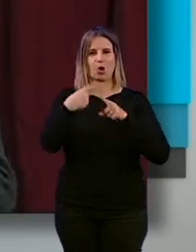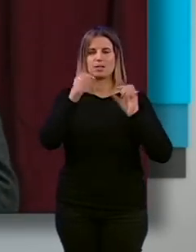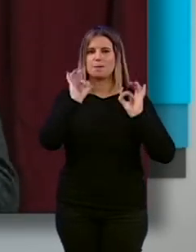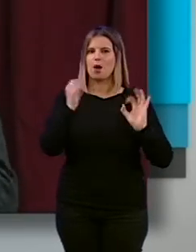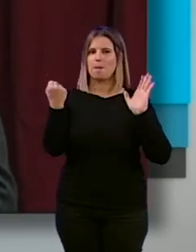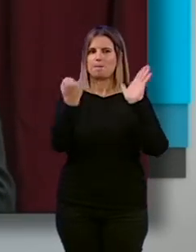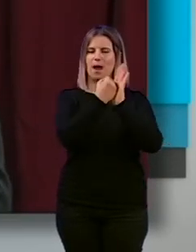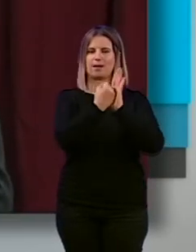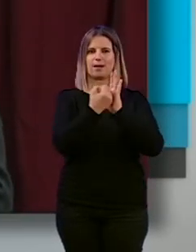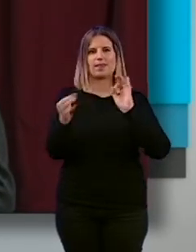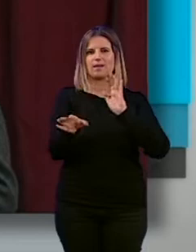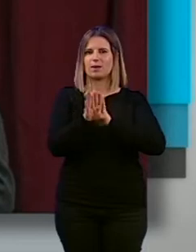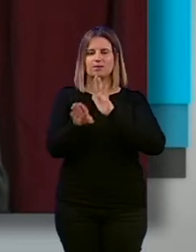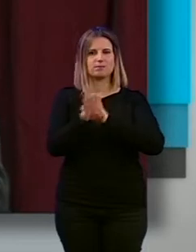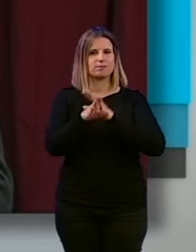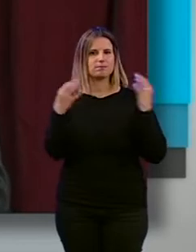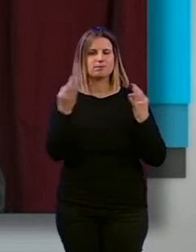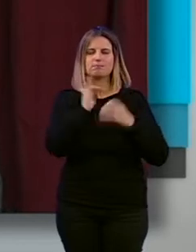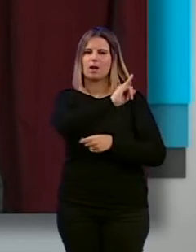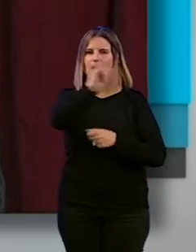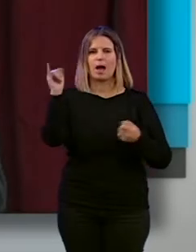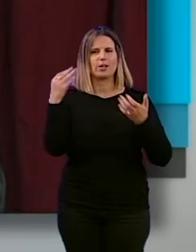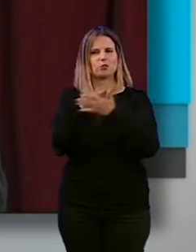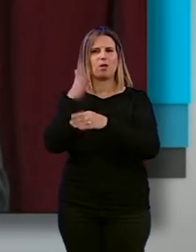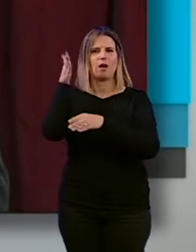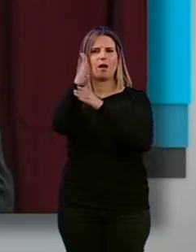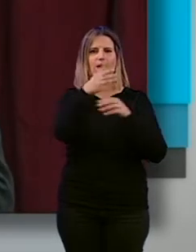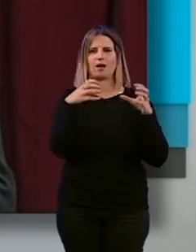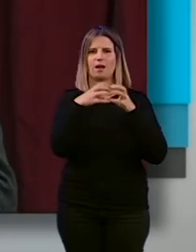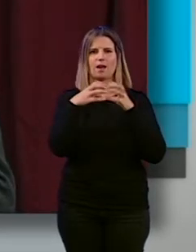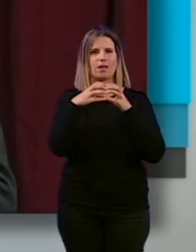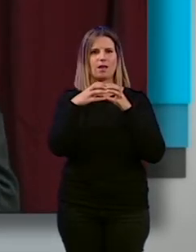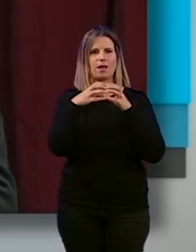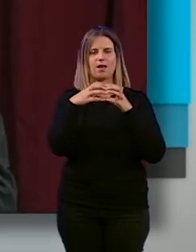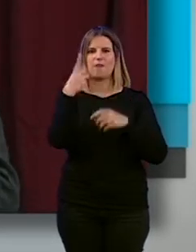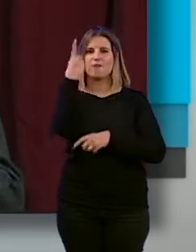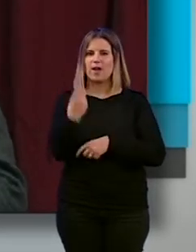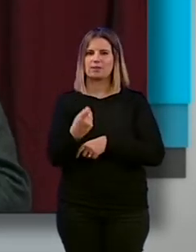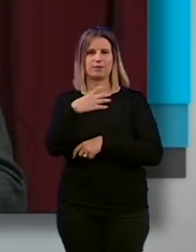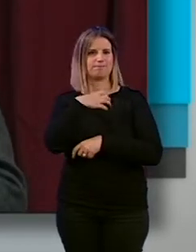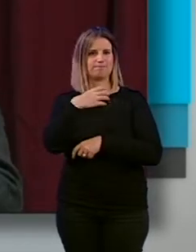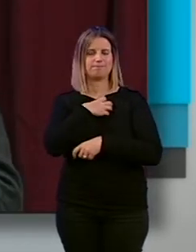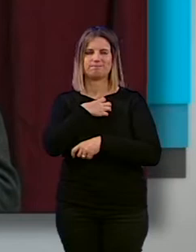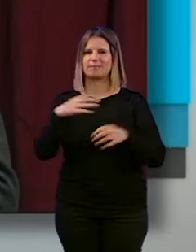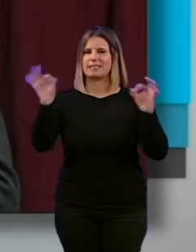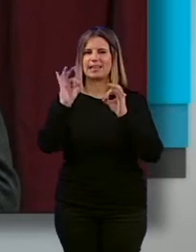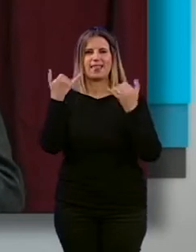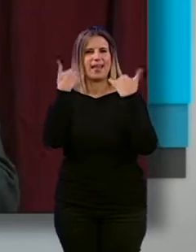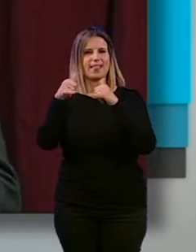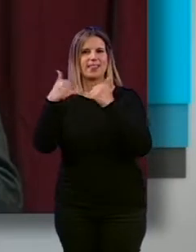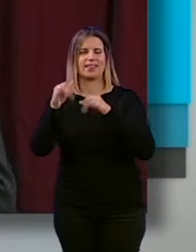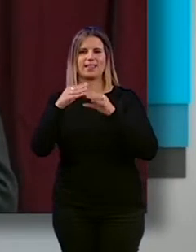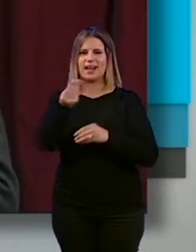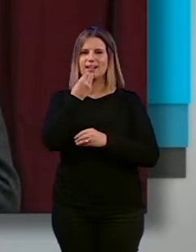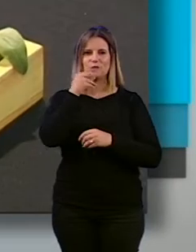marca tenemos que estar y estar en todos esos sitios. Granada no puede faltar de ningún evento gastronómico,